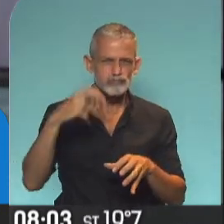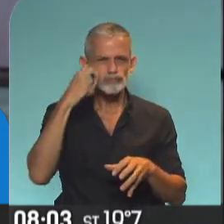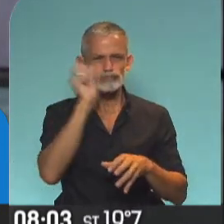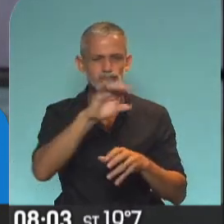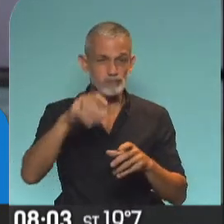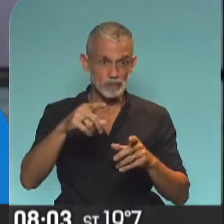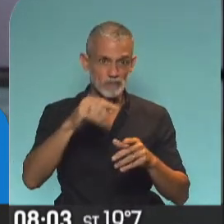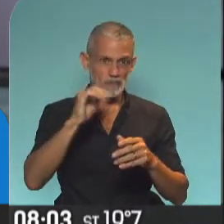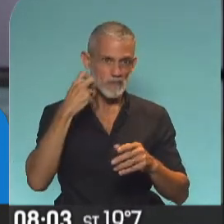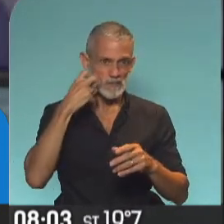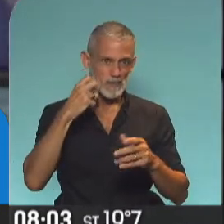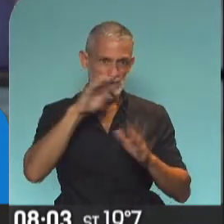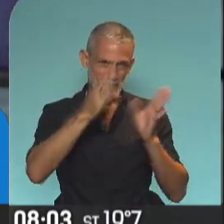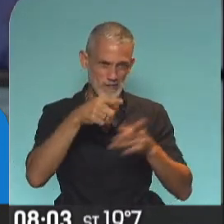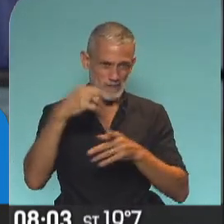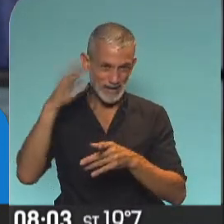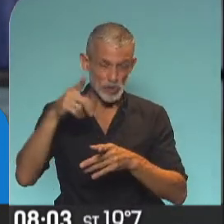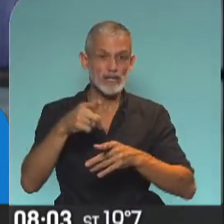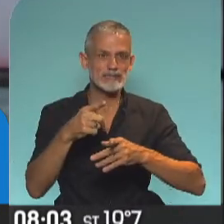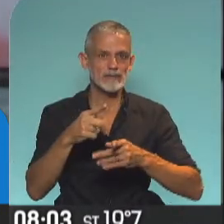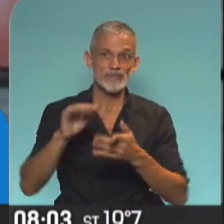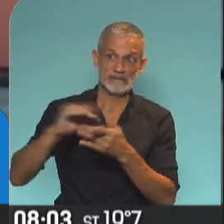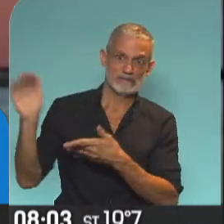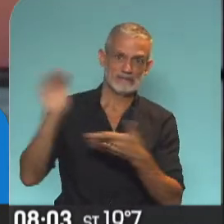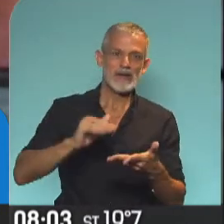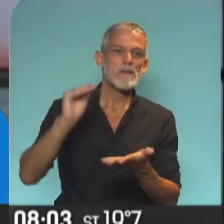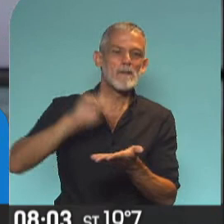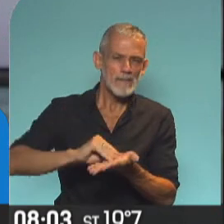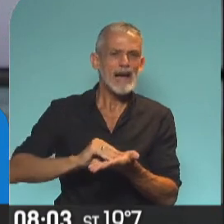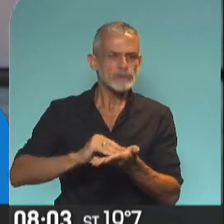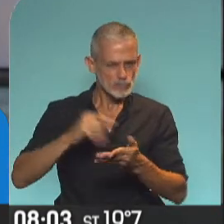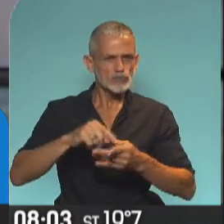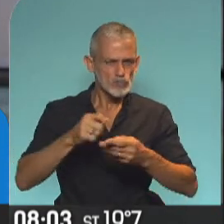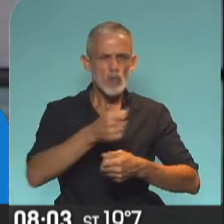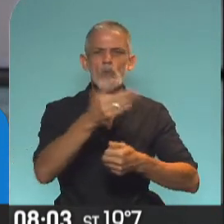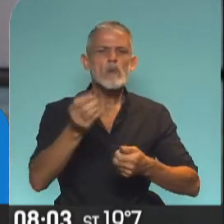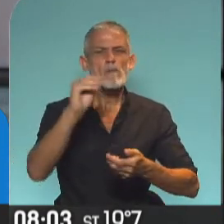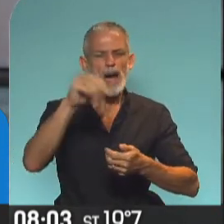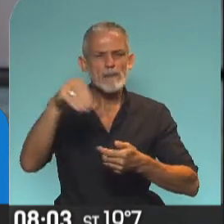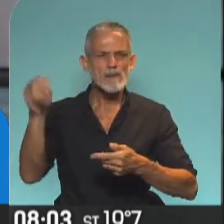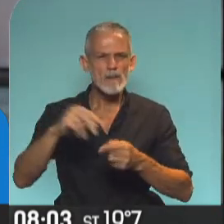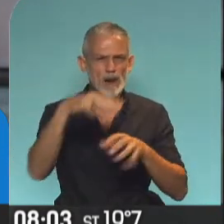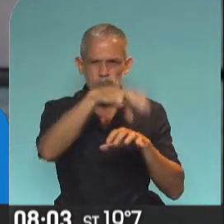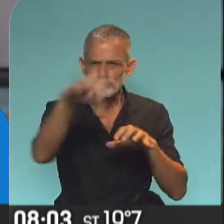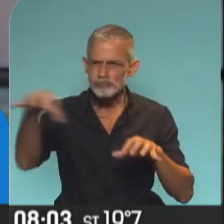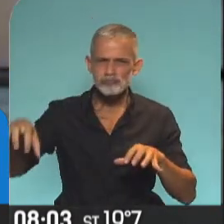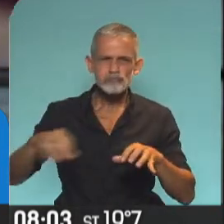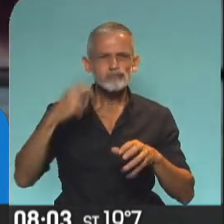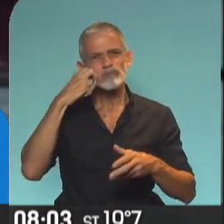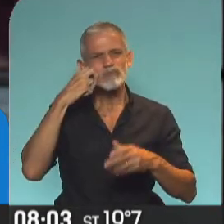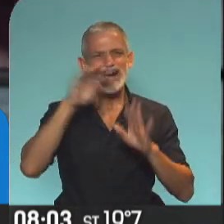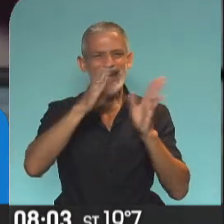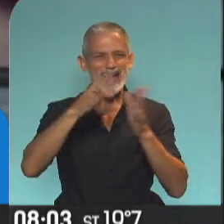campaña sigue. Con las nuevas vacunas vamos a seguir escalando en la cantidad de residencias que podemos vacunar